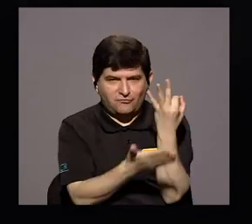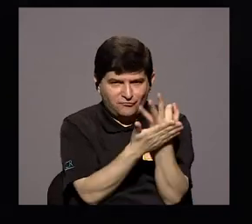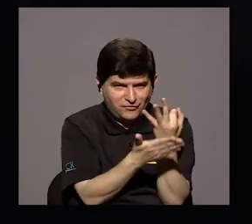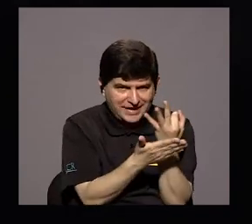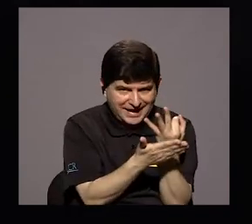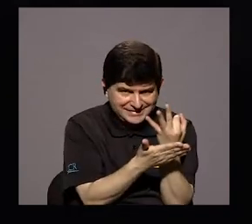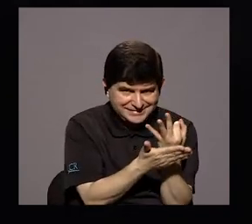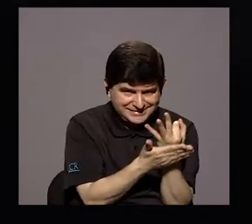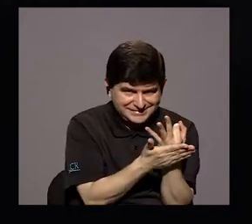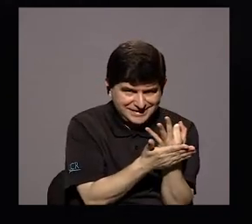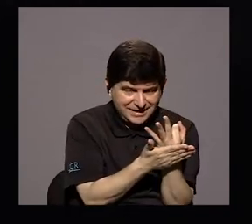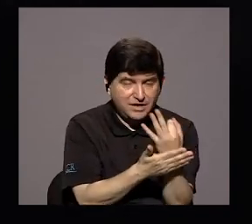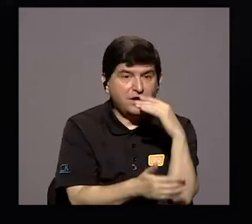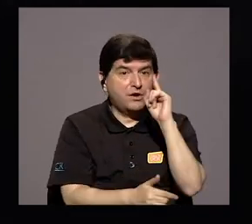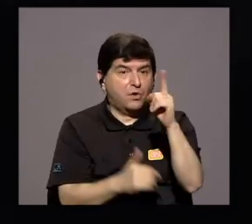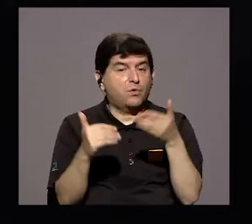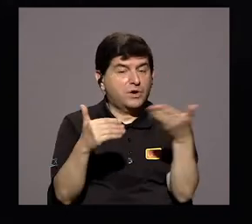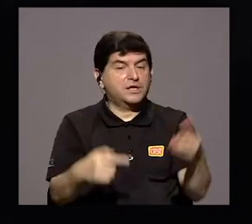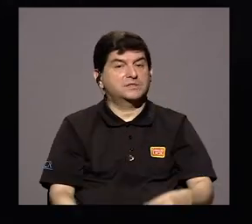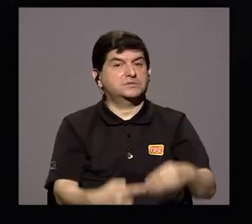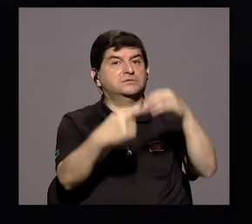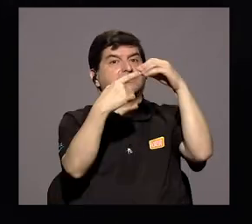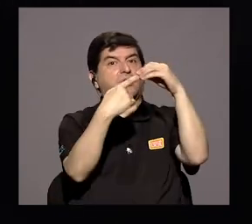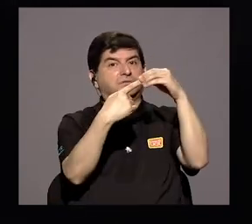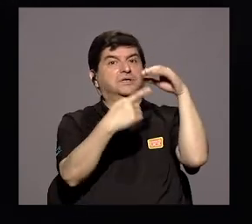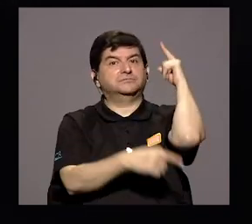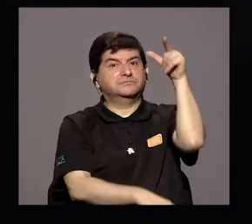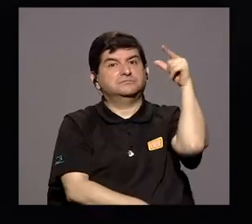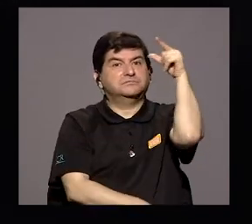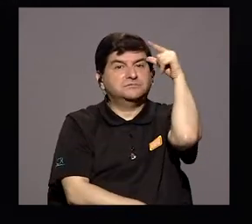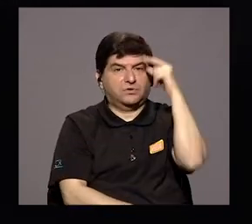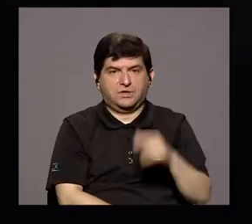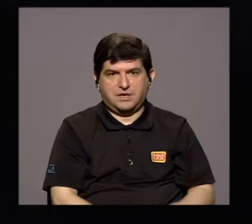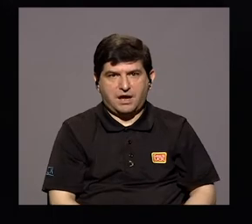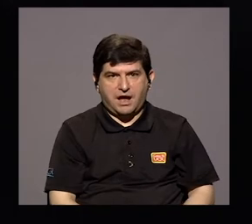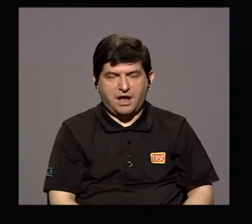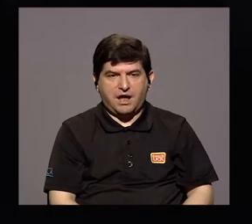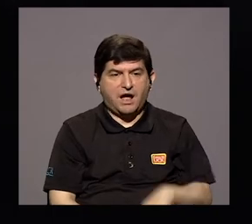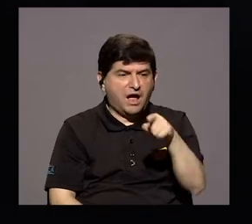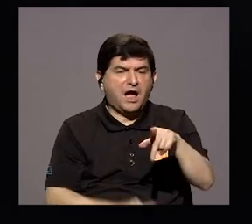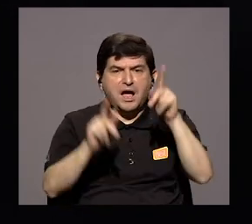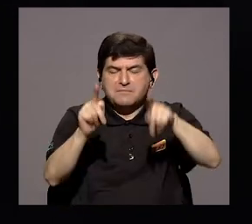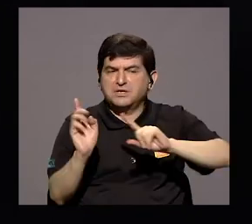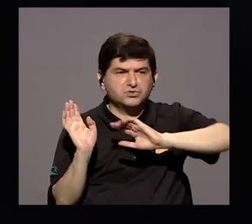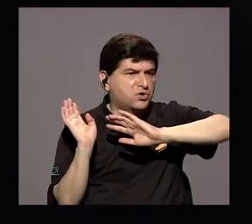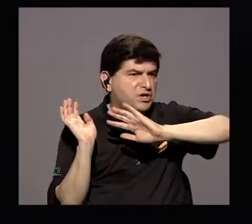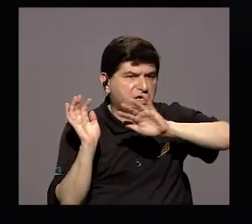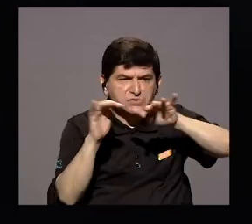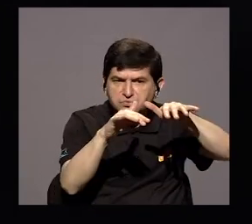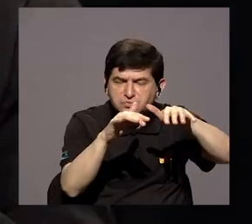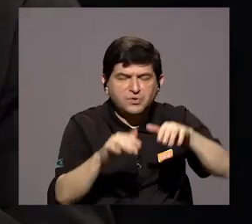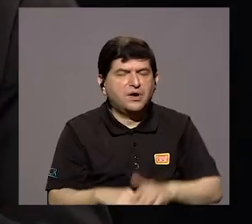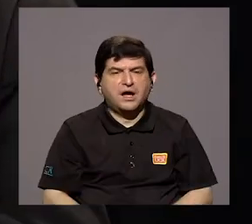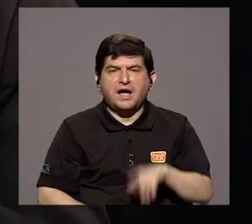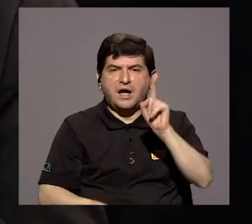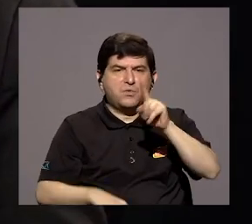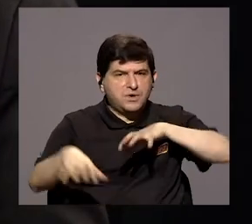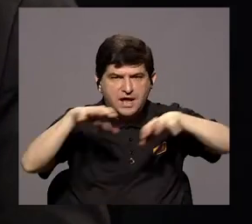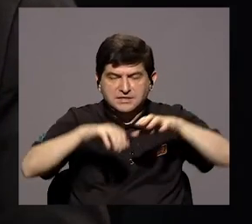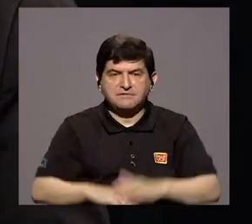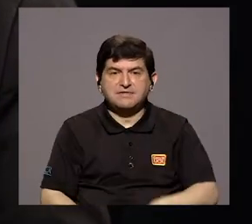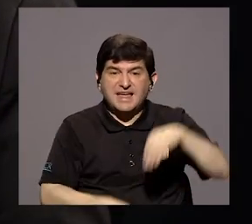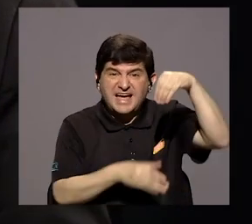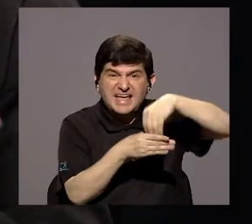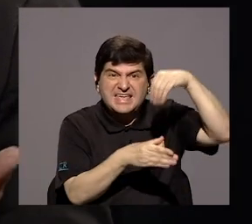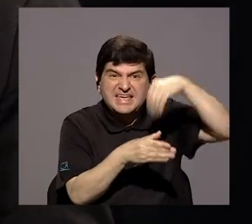financieros, al menos, fueron una de las cosas más afectadas porque, lógicamente, al caer las audiencias de espectáculos y más, los ingresos